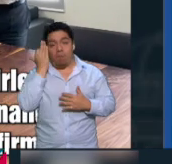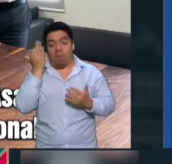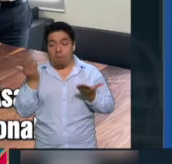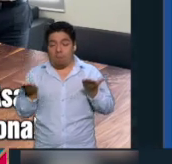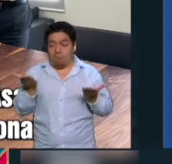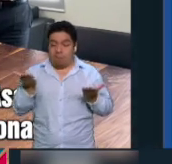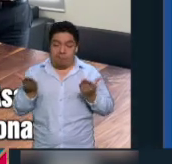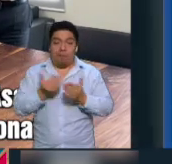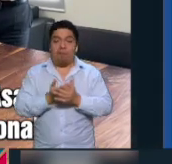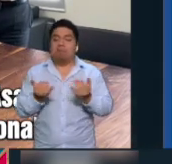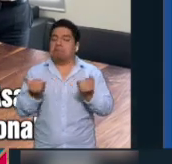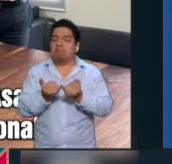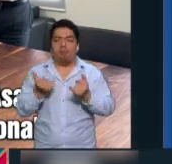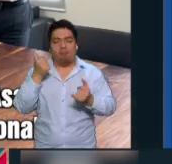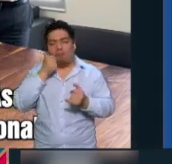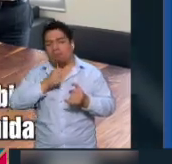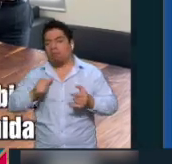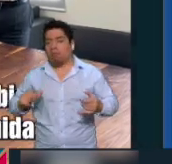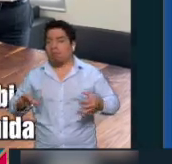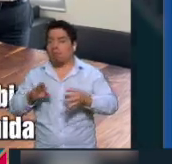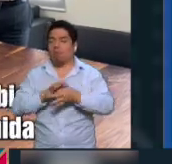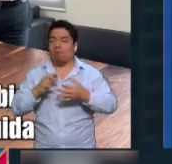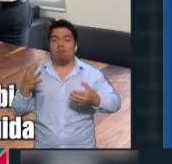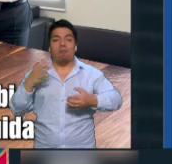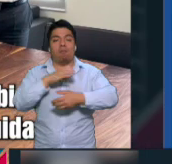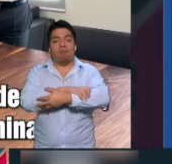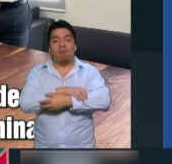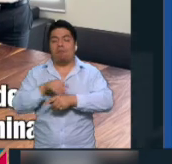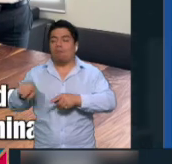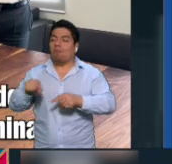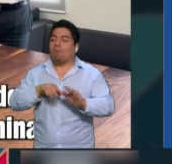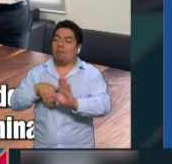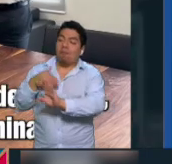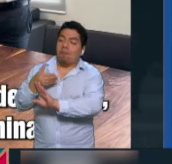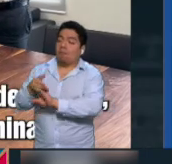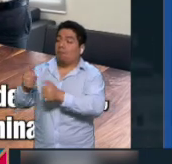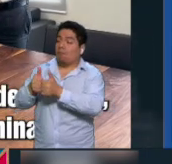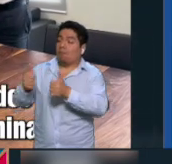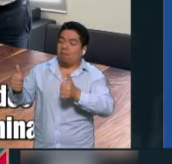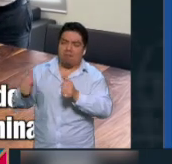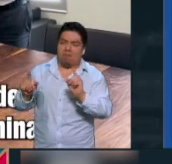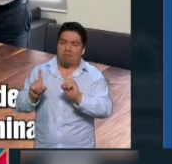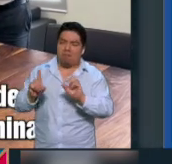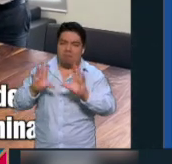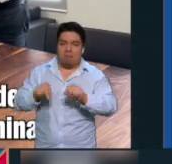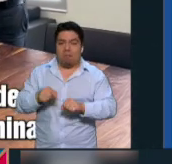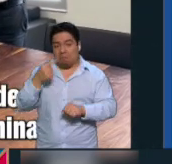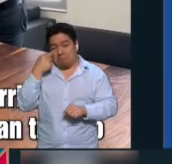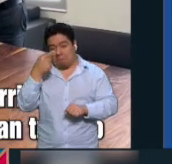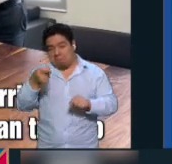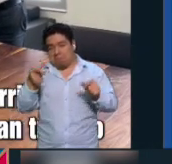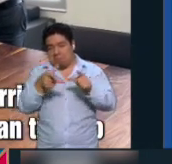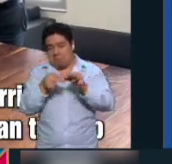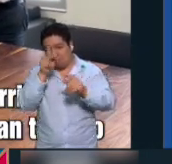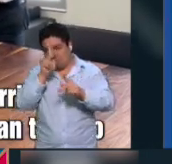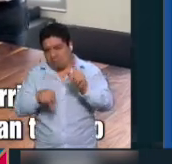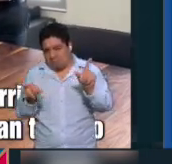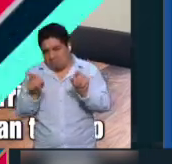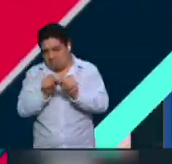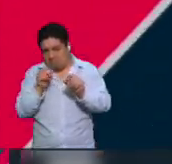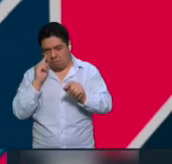de que se mantendrá unido y no permitirá que sus detractores logren el objetivo de dividirlo. Esto fue parte de lo que dijo. Escuchemos.